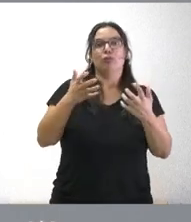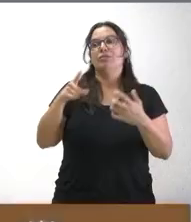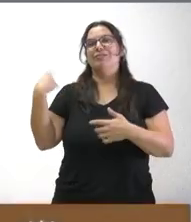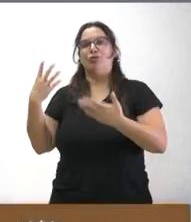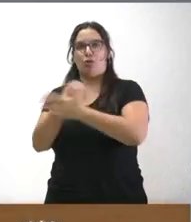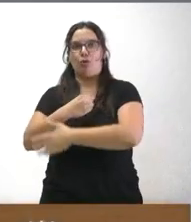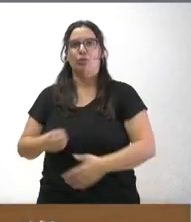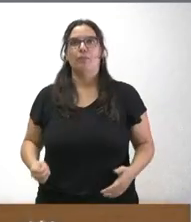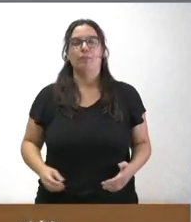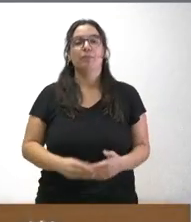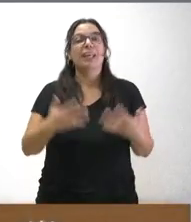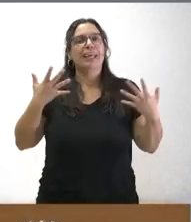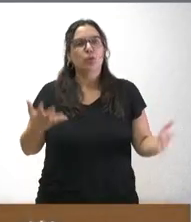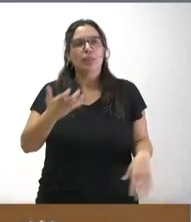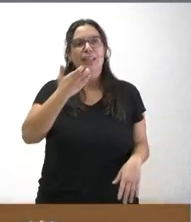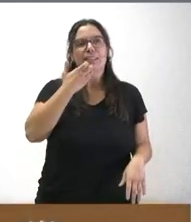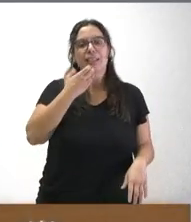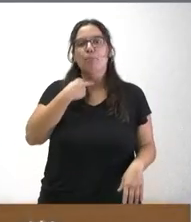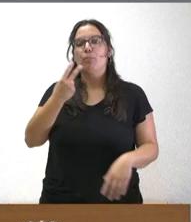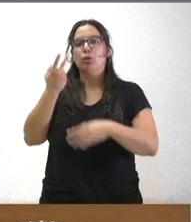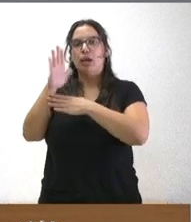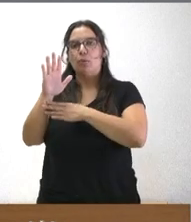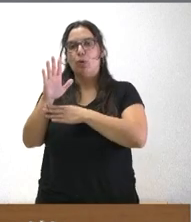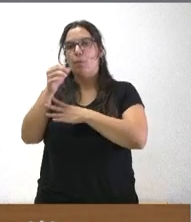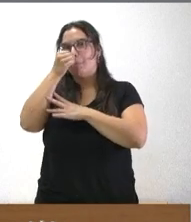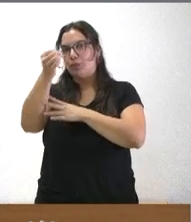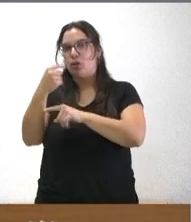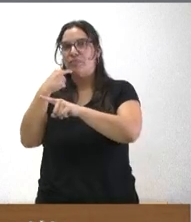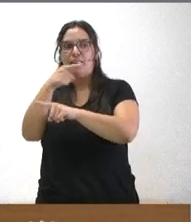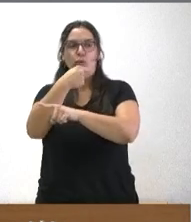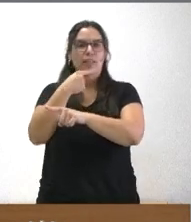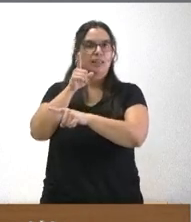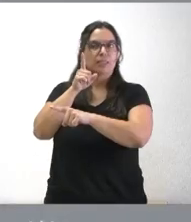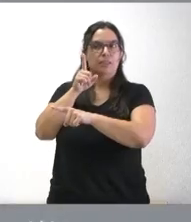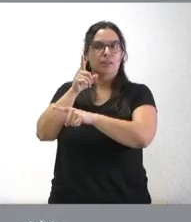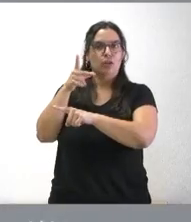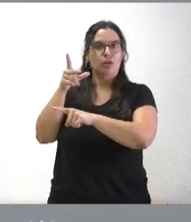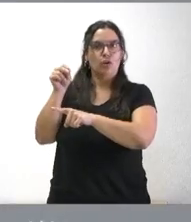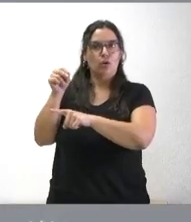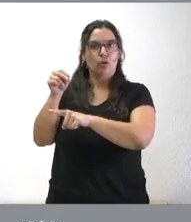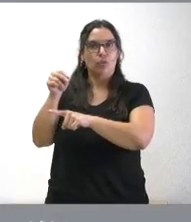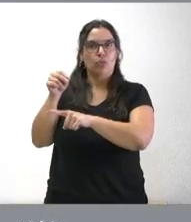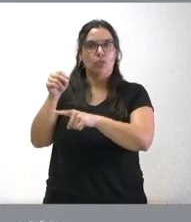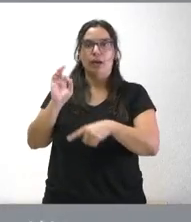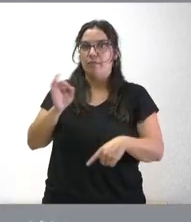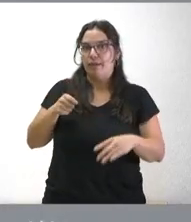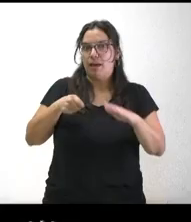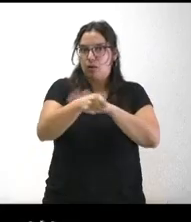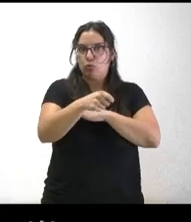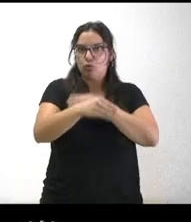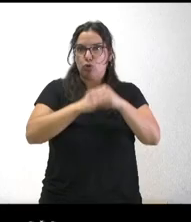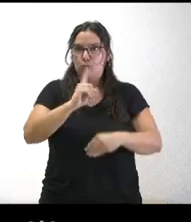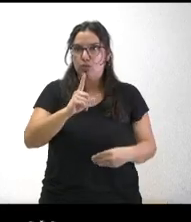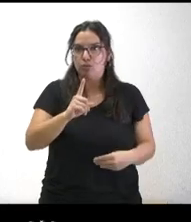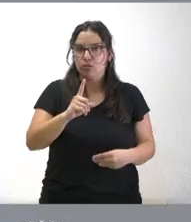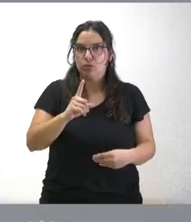pero entonces si no desmiente al portavoz socialista es que es cierto que no hemos presentado recursos es cierto que no hemos presentado recursos y no